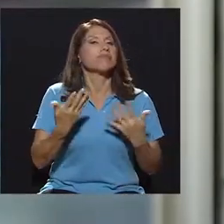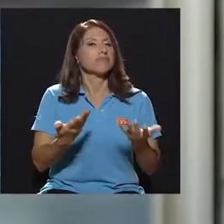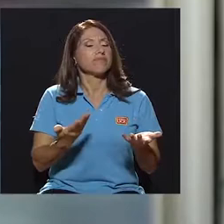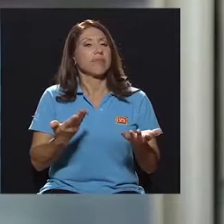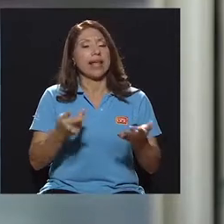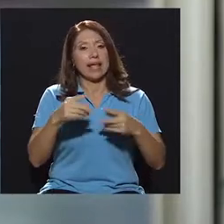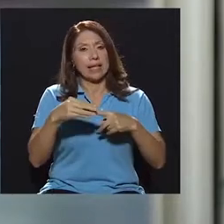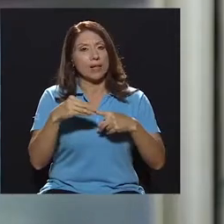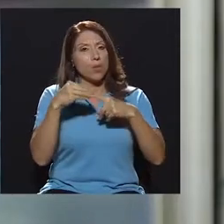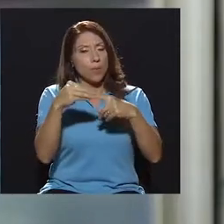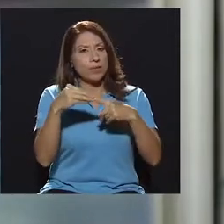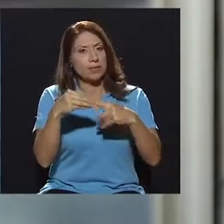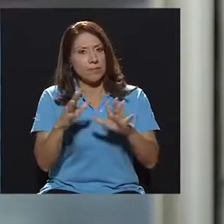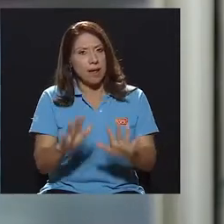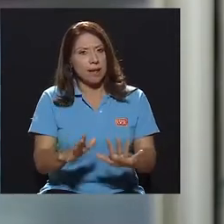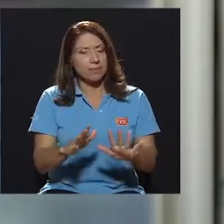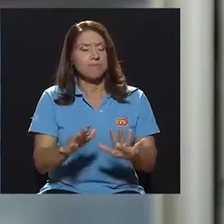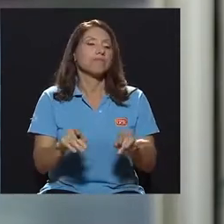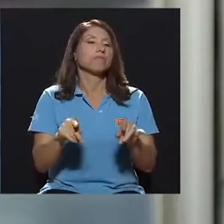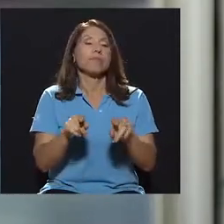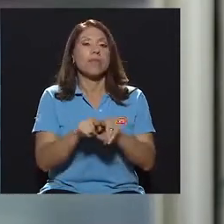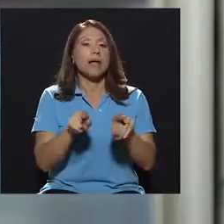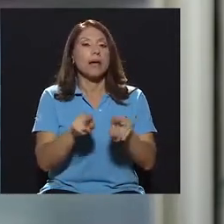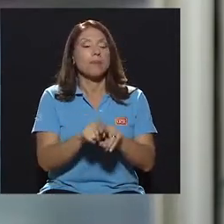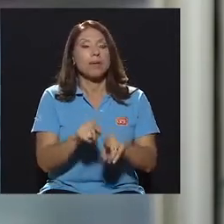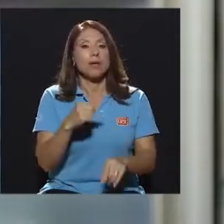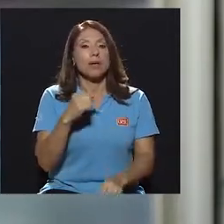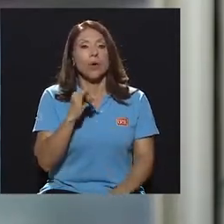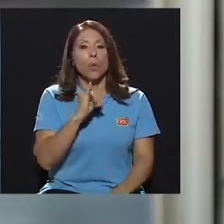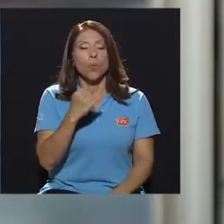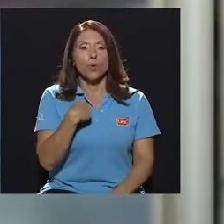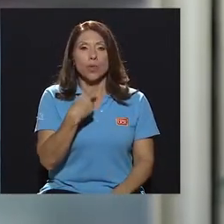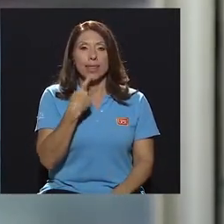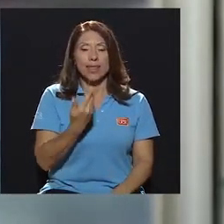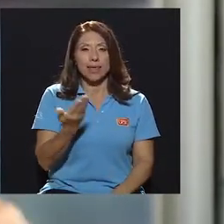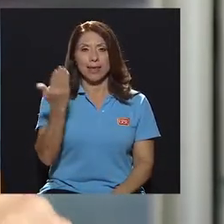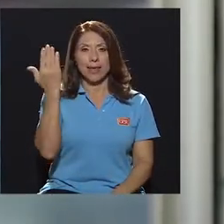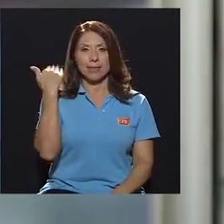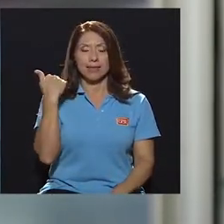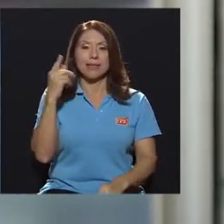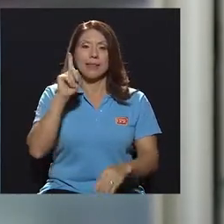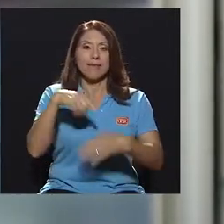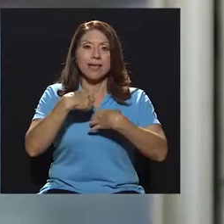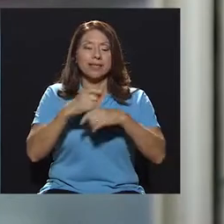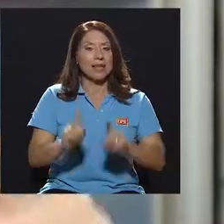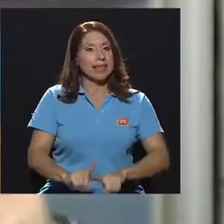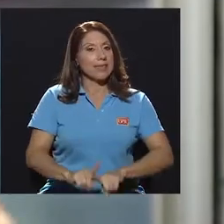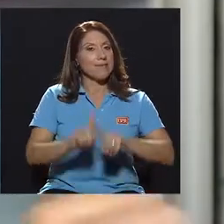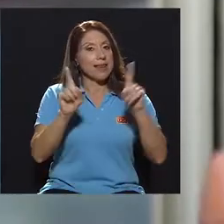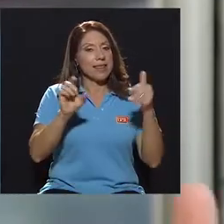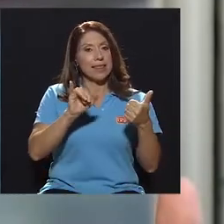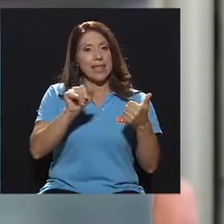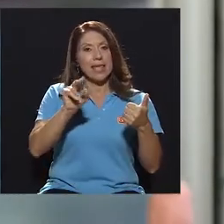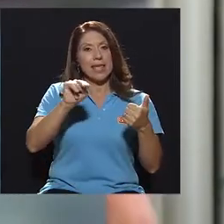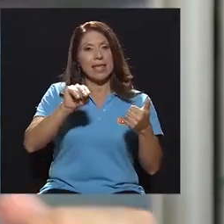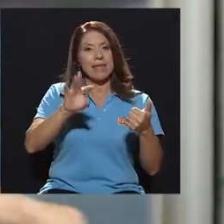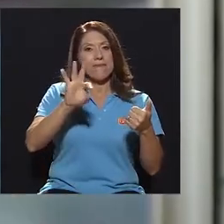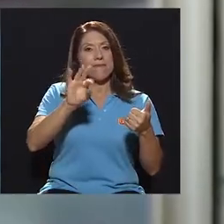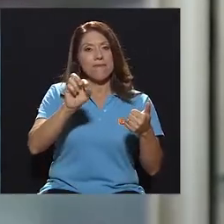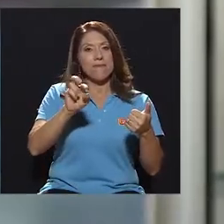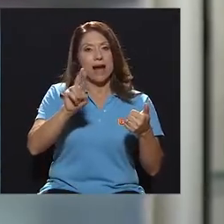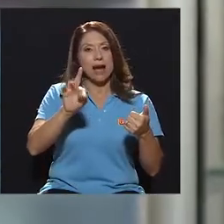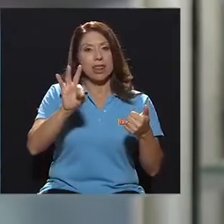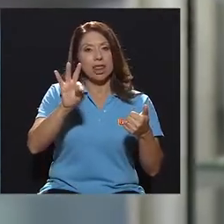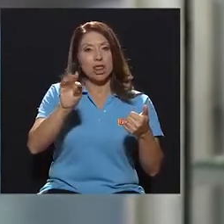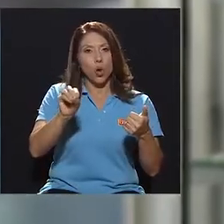te comentaba más atrás, es, por ejemplo, hacer la diferencia entre un infarto y un paro cardíaco, porque